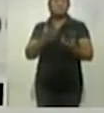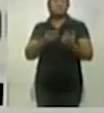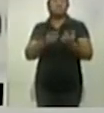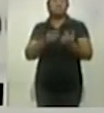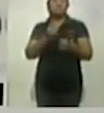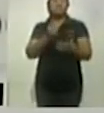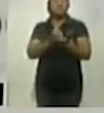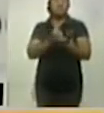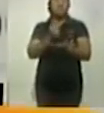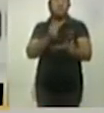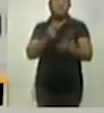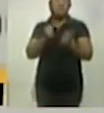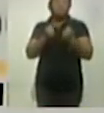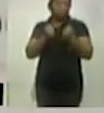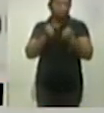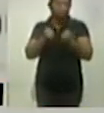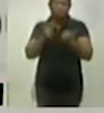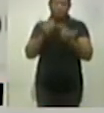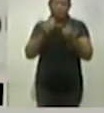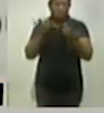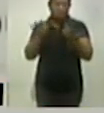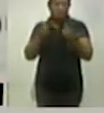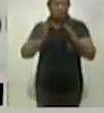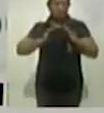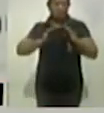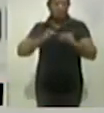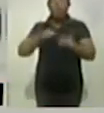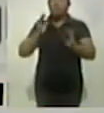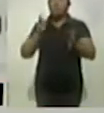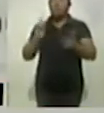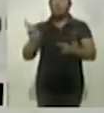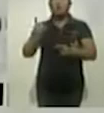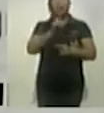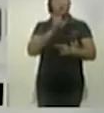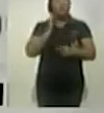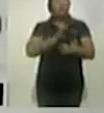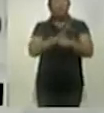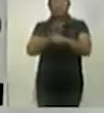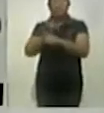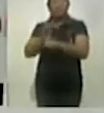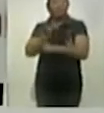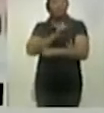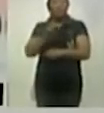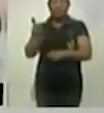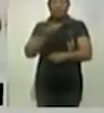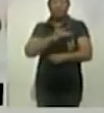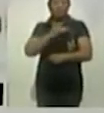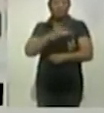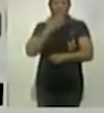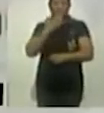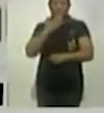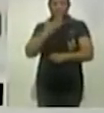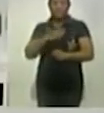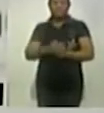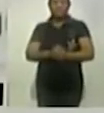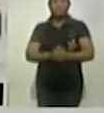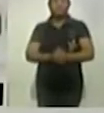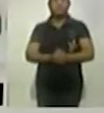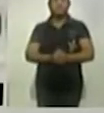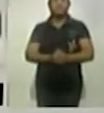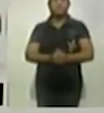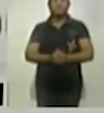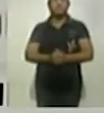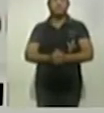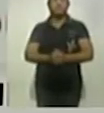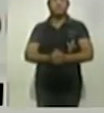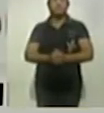recorridos, seguimos con saldo blanco, no hay situación que lamentar, necesariamente si hay algunas paredes, algunos